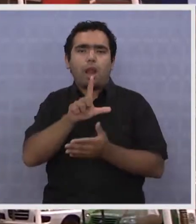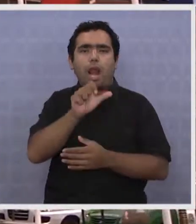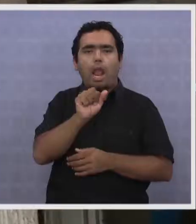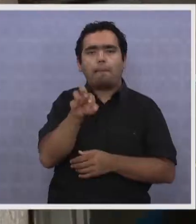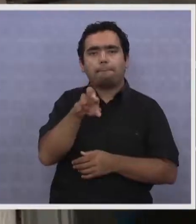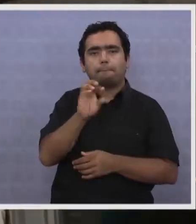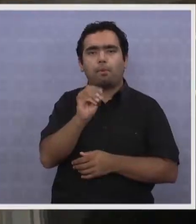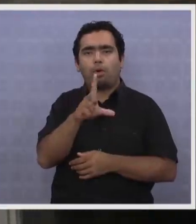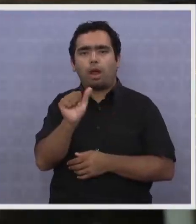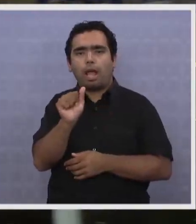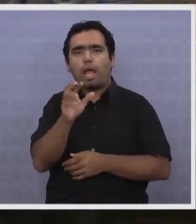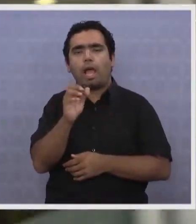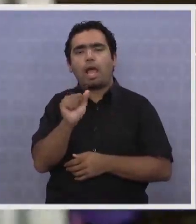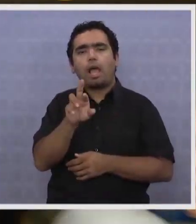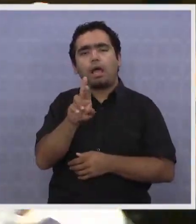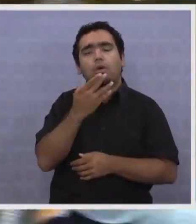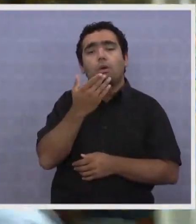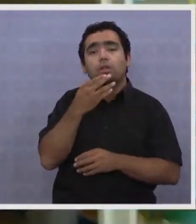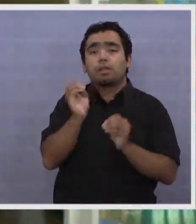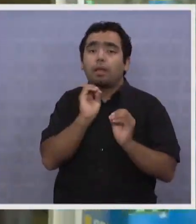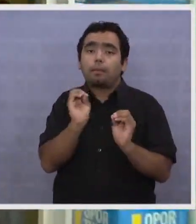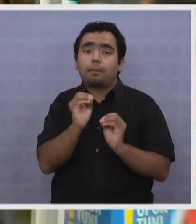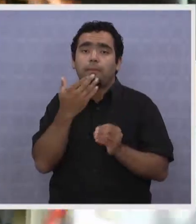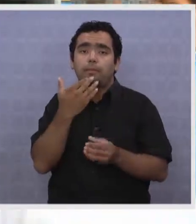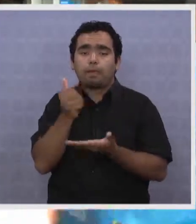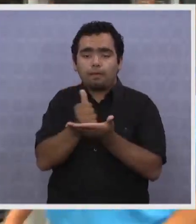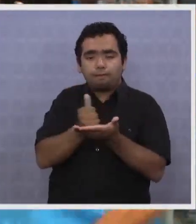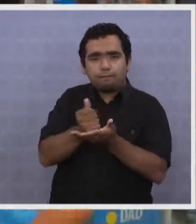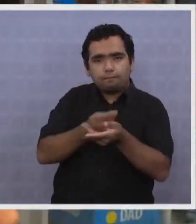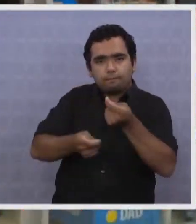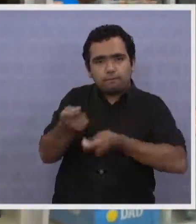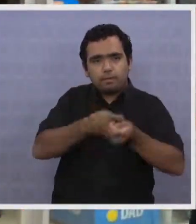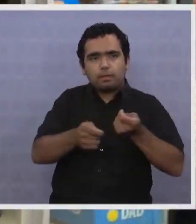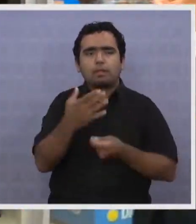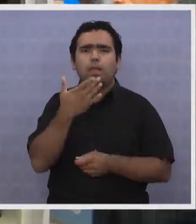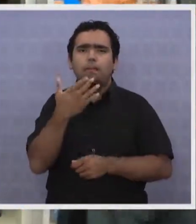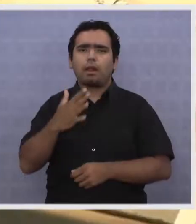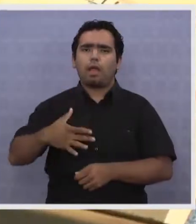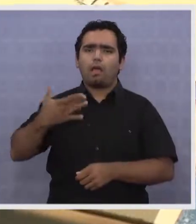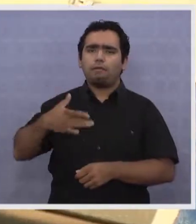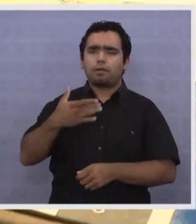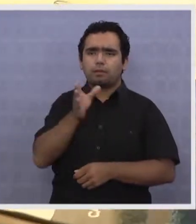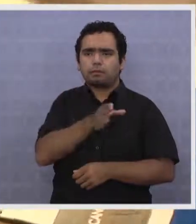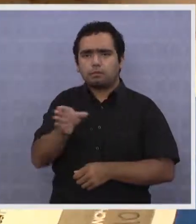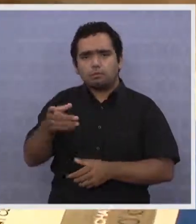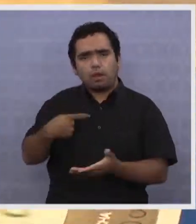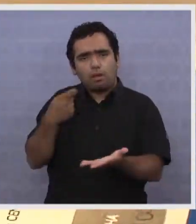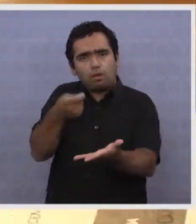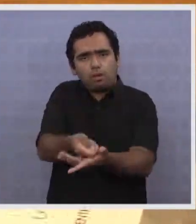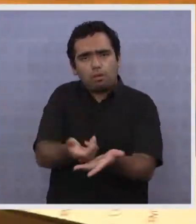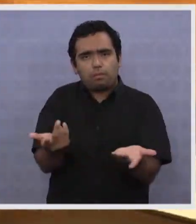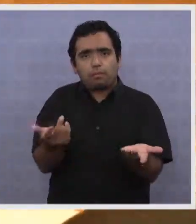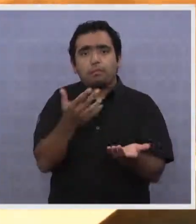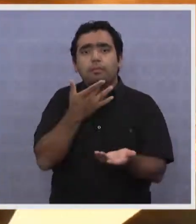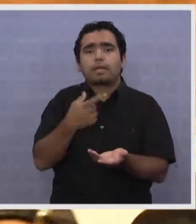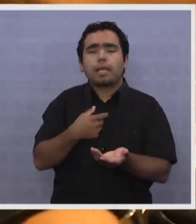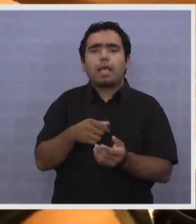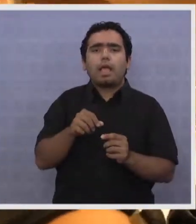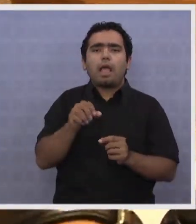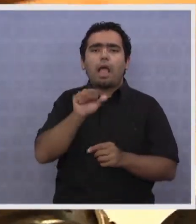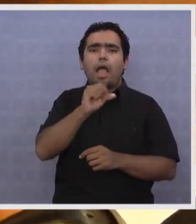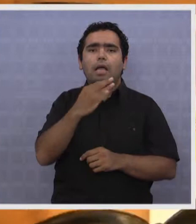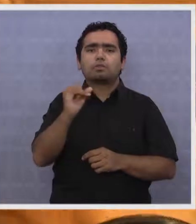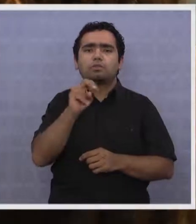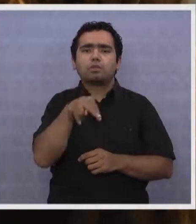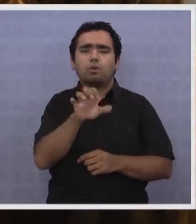colusión de las tres cadenas grandes de farmacias de Chile, sino que también afecta a los consumidores de manera directa, ya que las